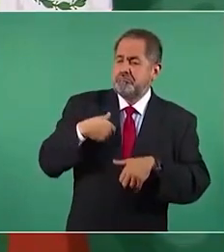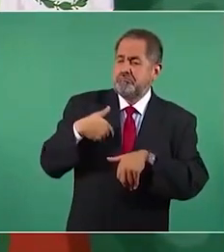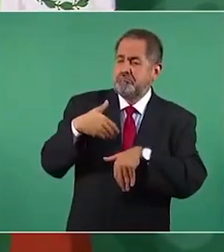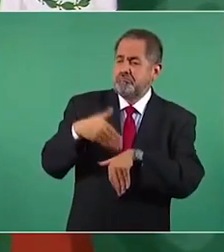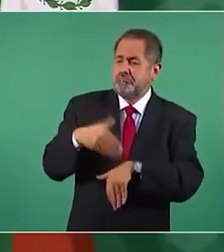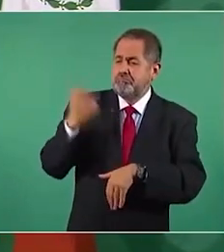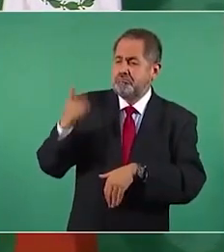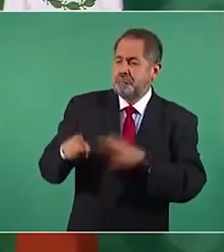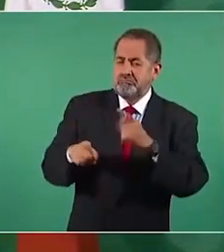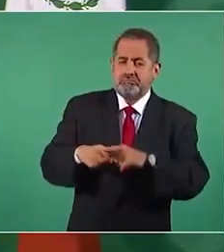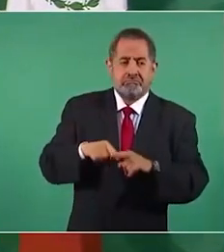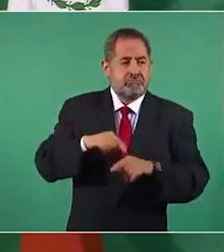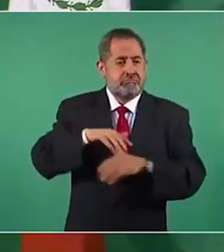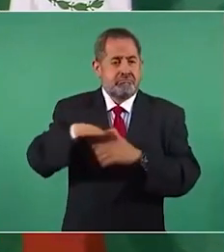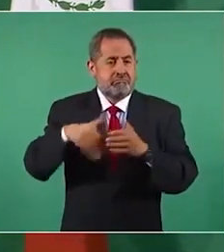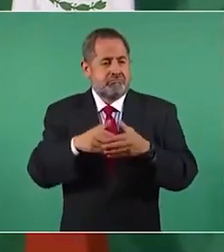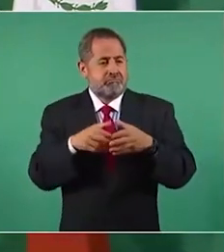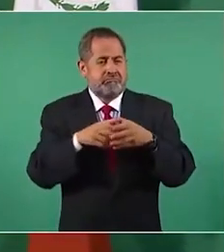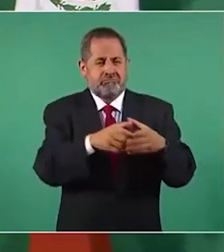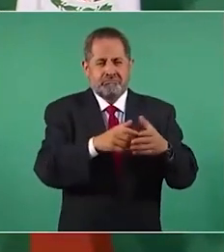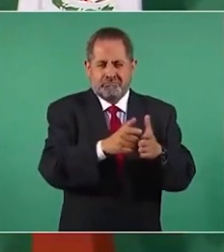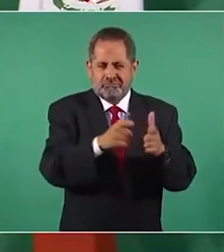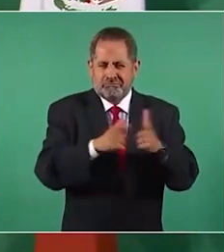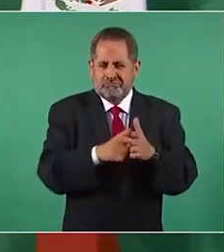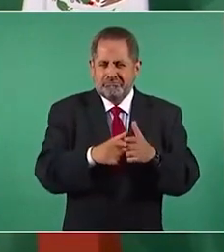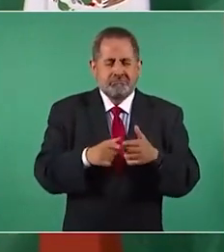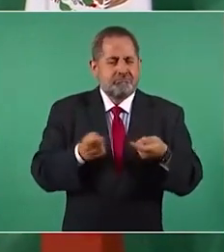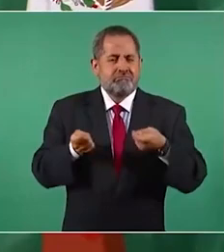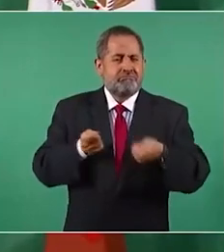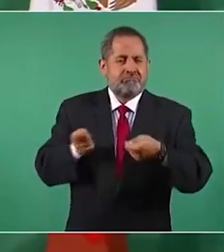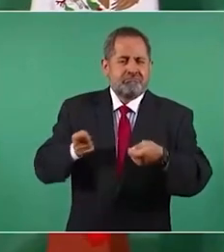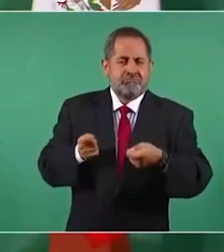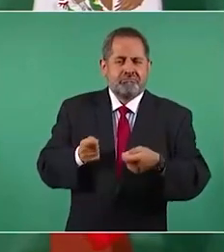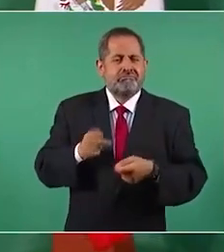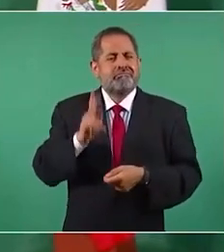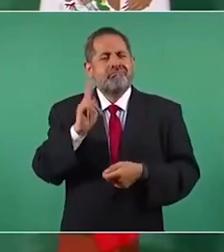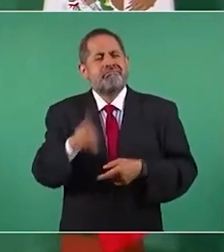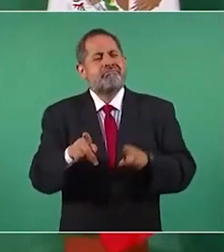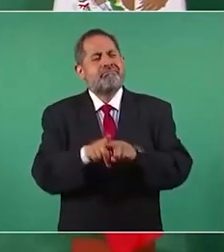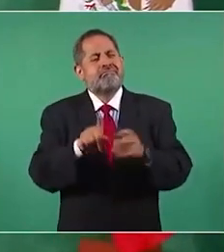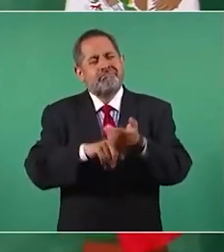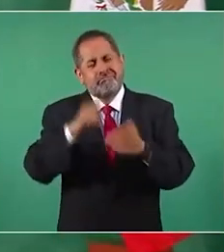a este grupo que es equivalente al yunque